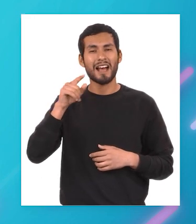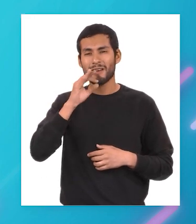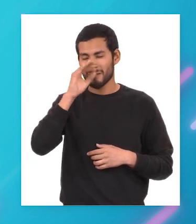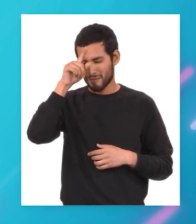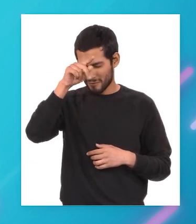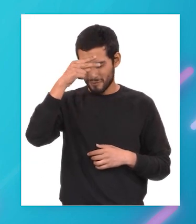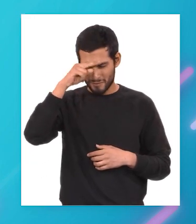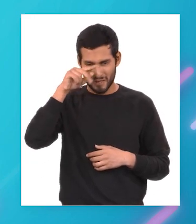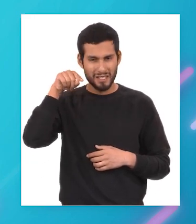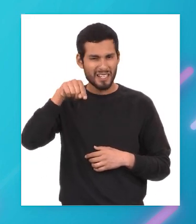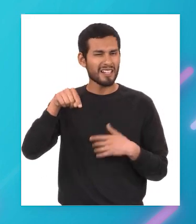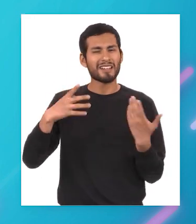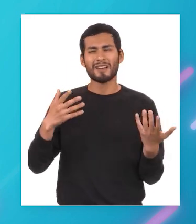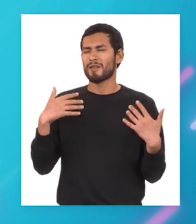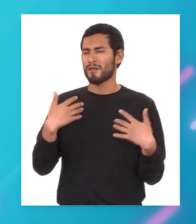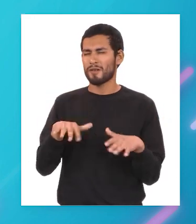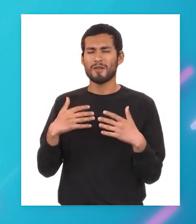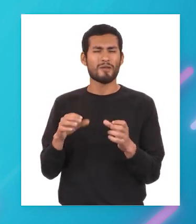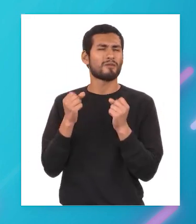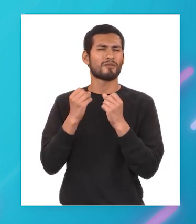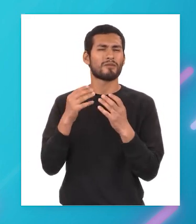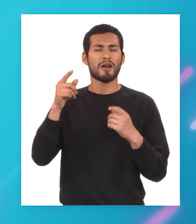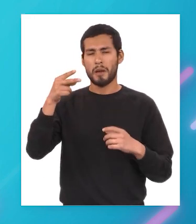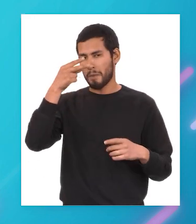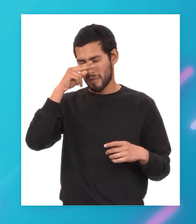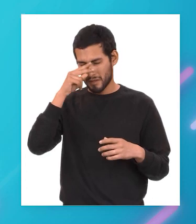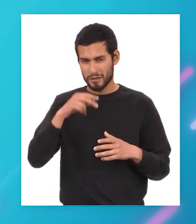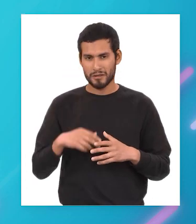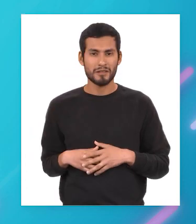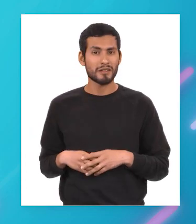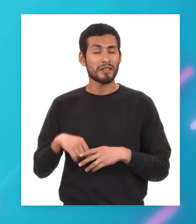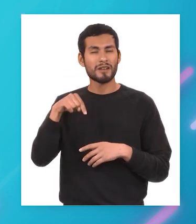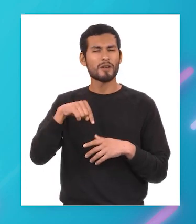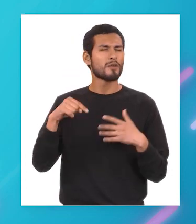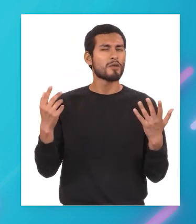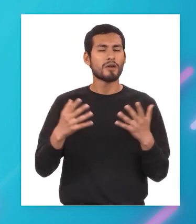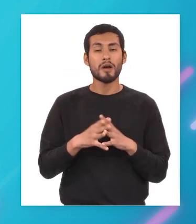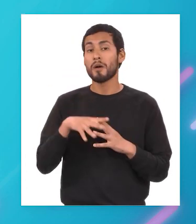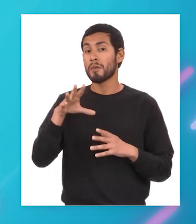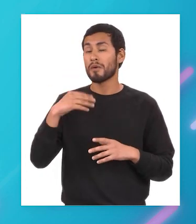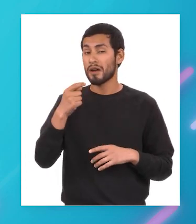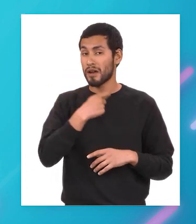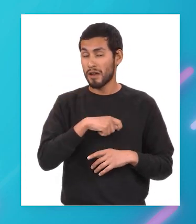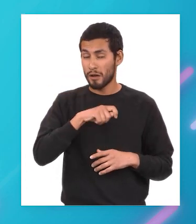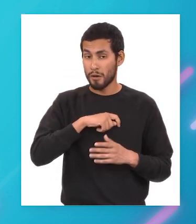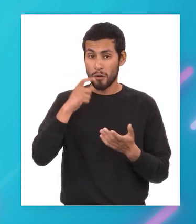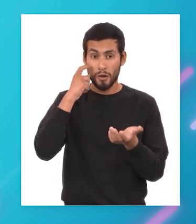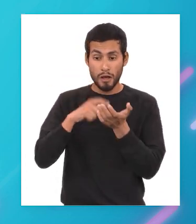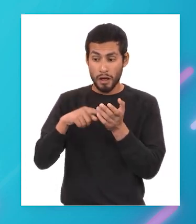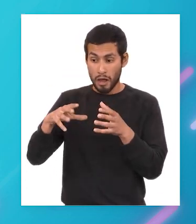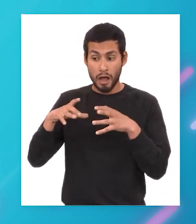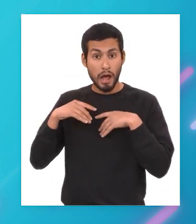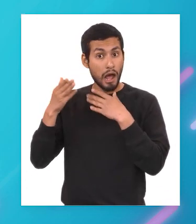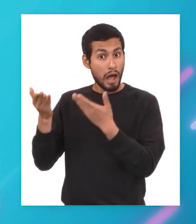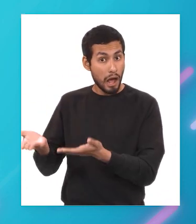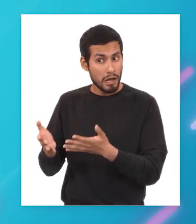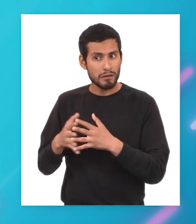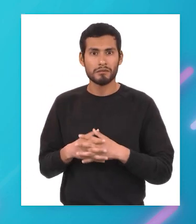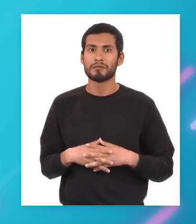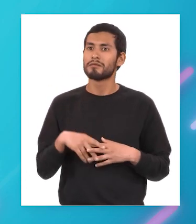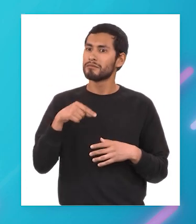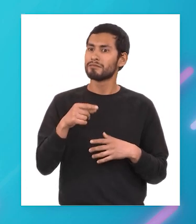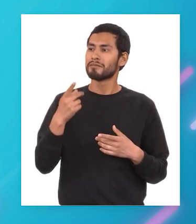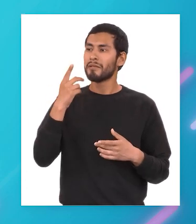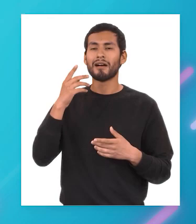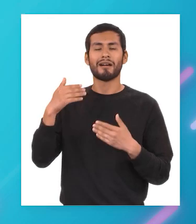el cual ocupaba la mayor parte de méxico esto se dio porque españa notó que tenían riquezas y